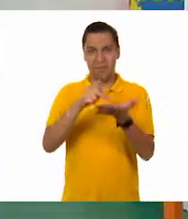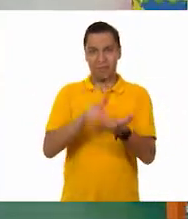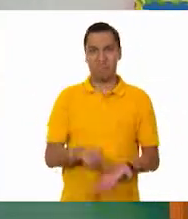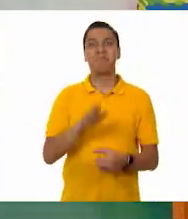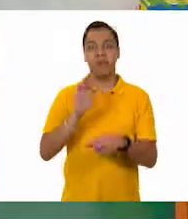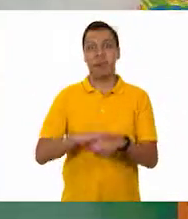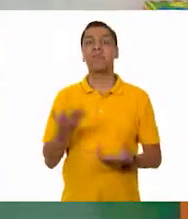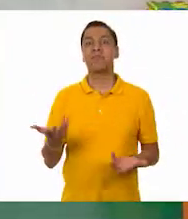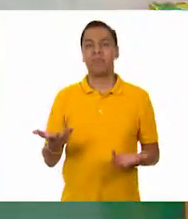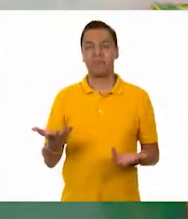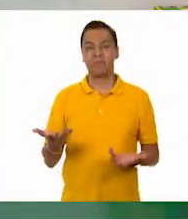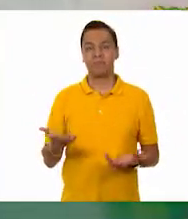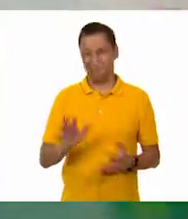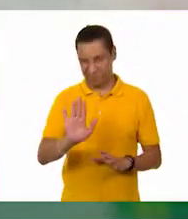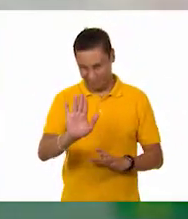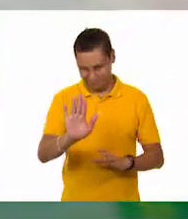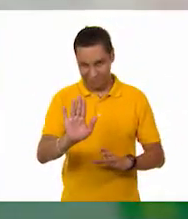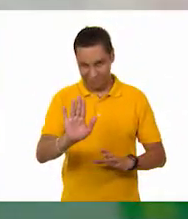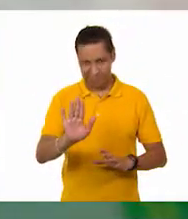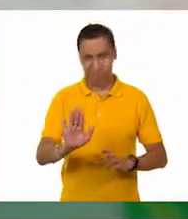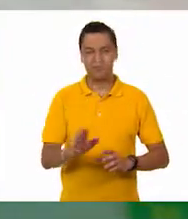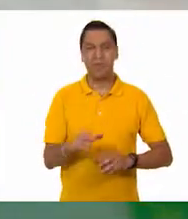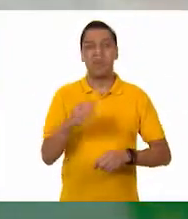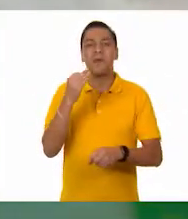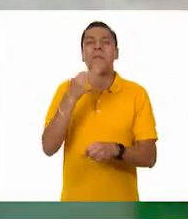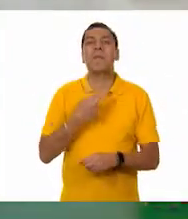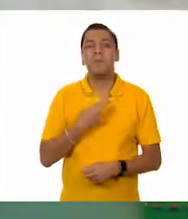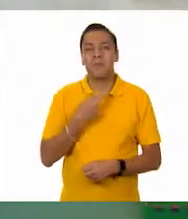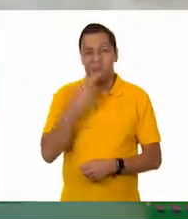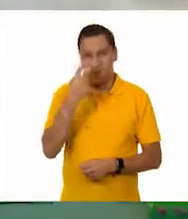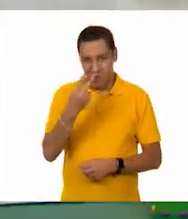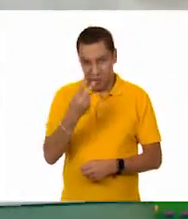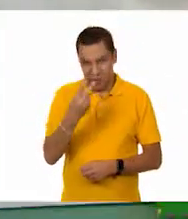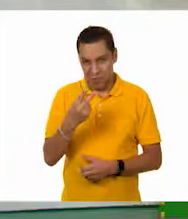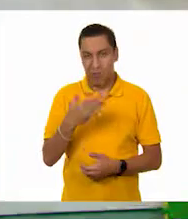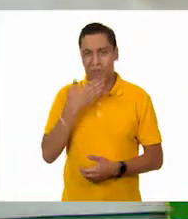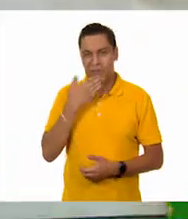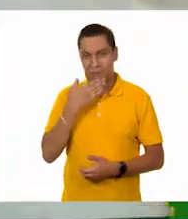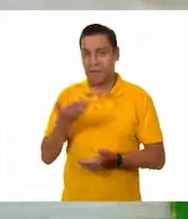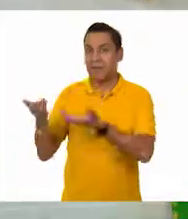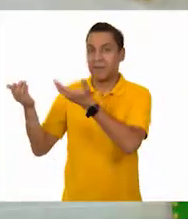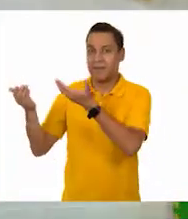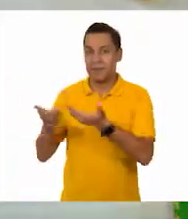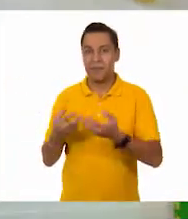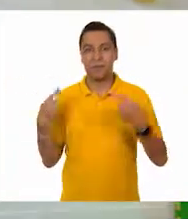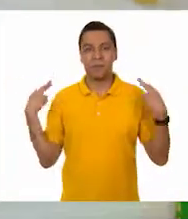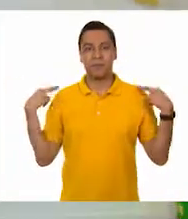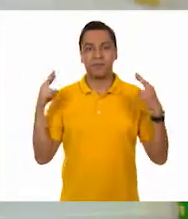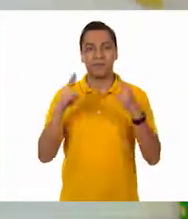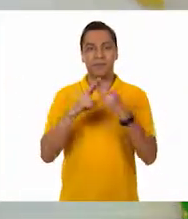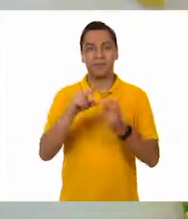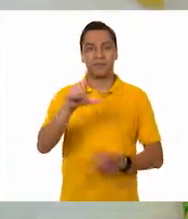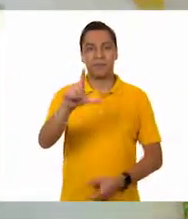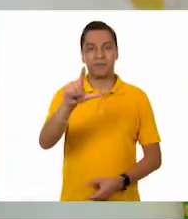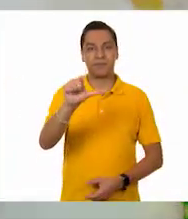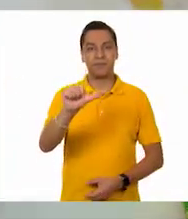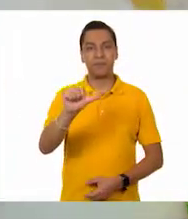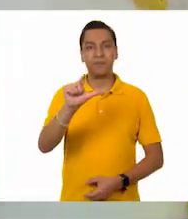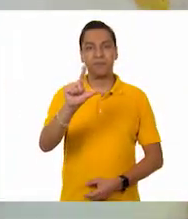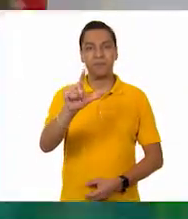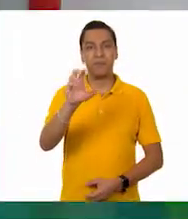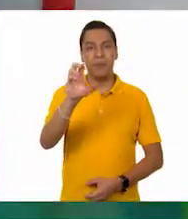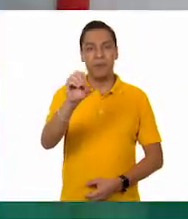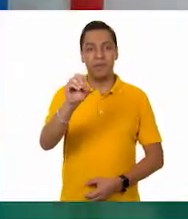todo esto, ¿verdad? Pero para salir de dudas completamente, ¿qué les parece? Dice, sí le damos la bienvenida al maestro Lalo, que ya está por aquí.